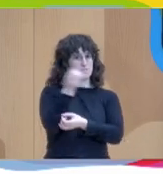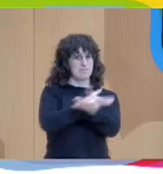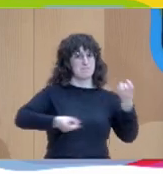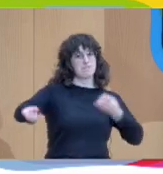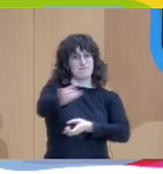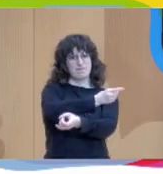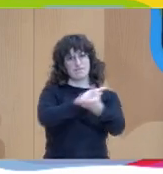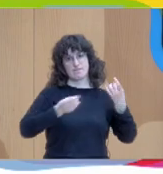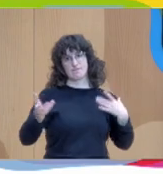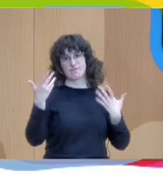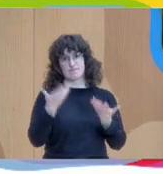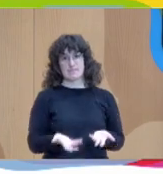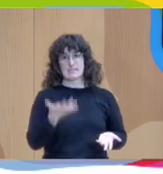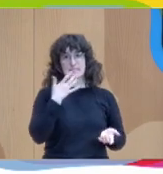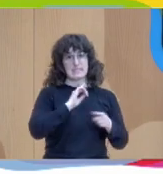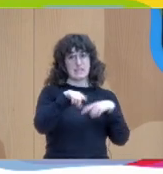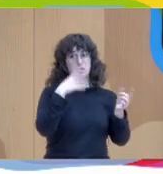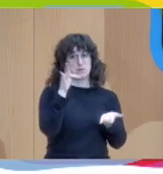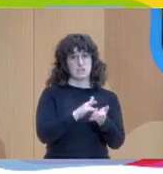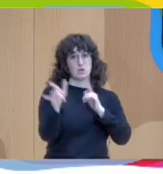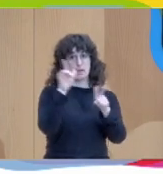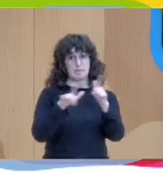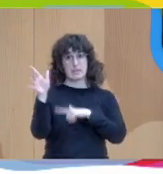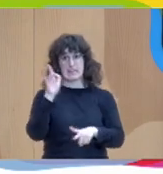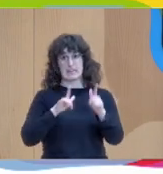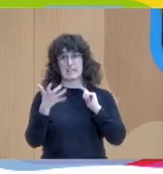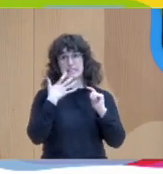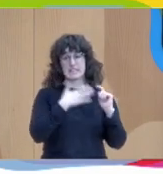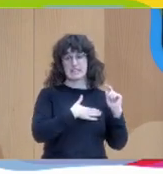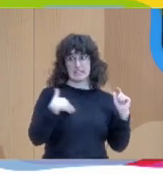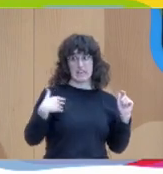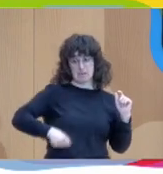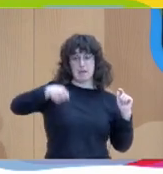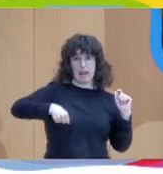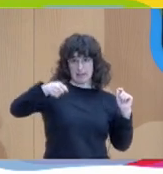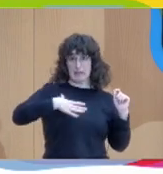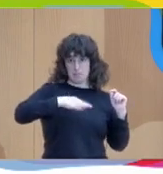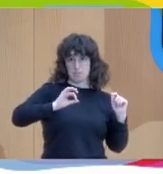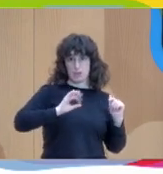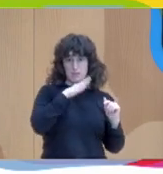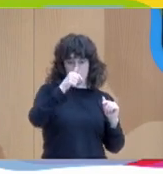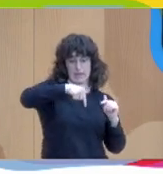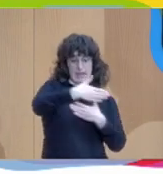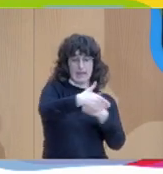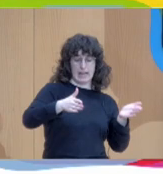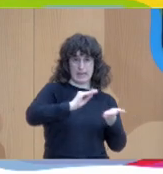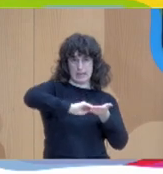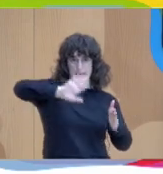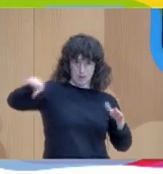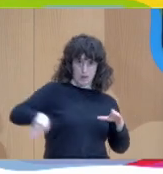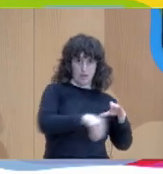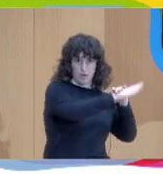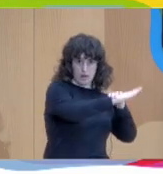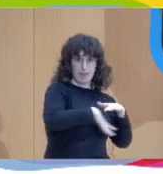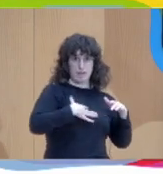para quienes luego tengáis que viajar si queréis podéis venir con las maletas o las guardaremos en la Secretaría Técnica también quiero recordaros que